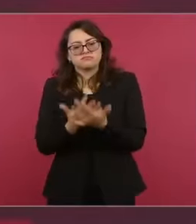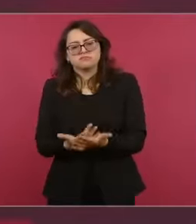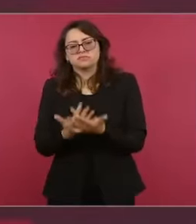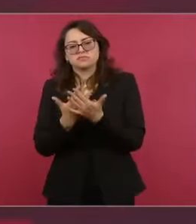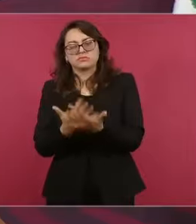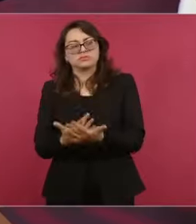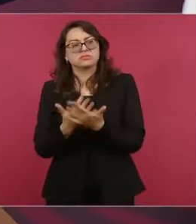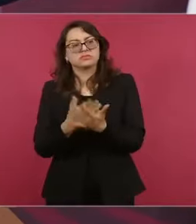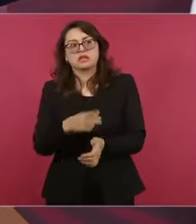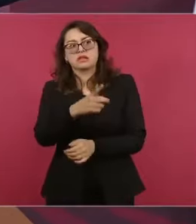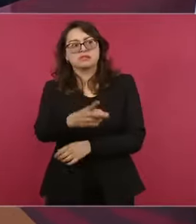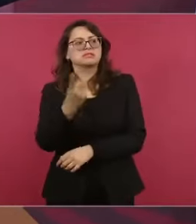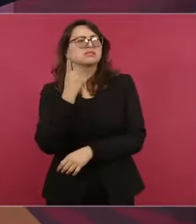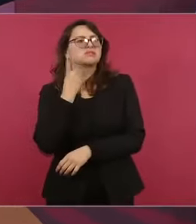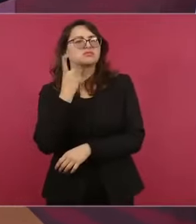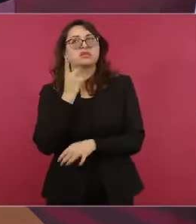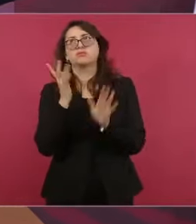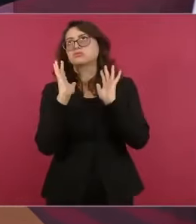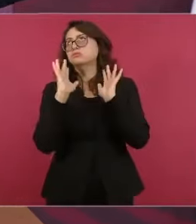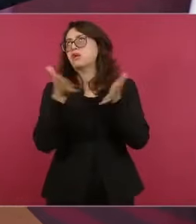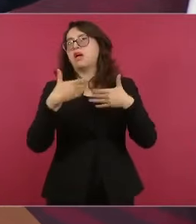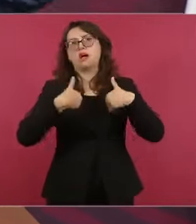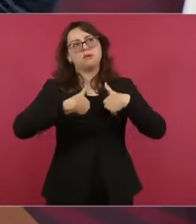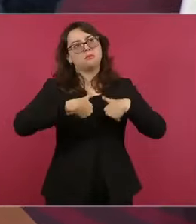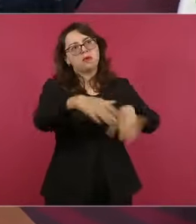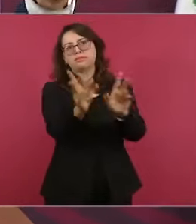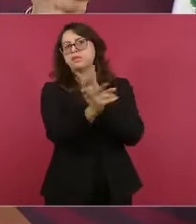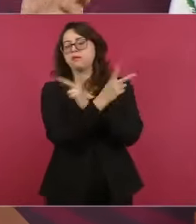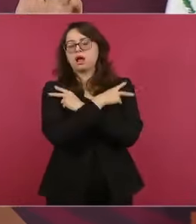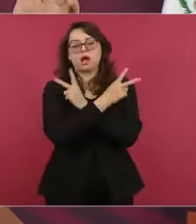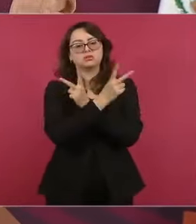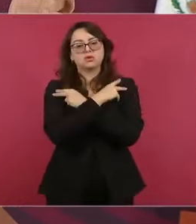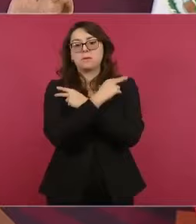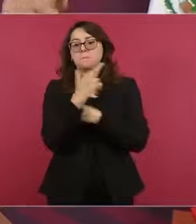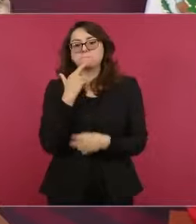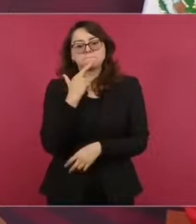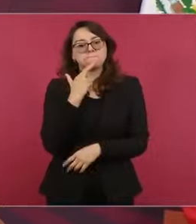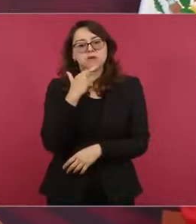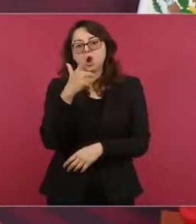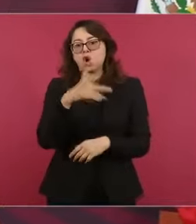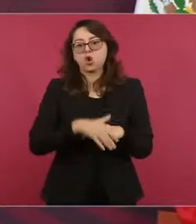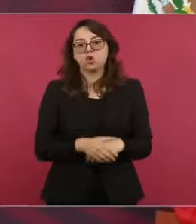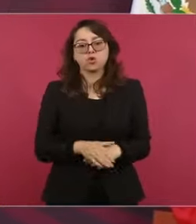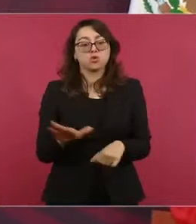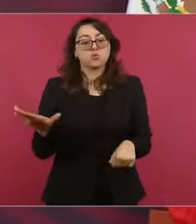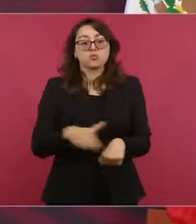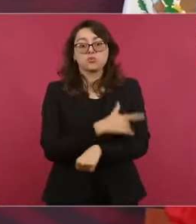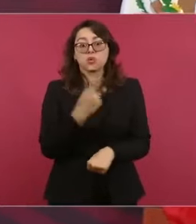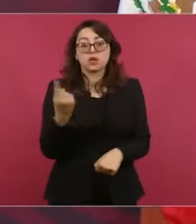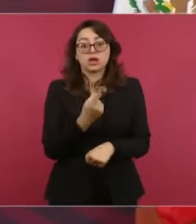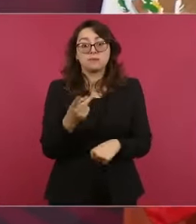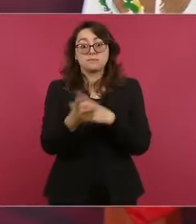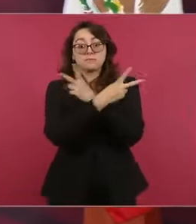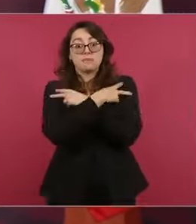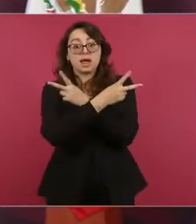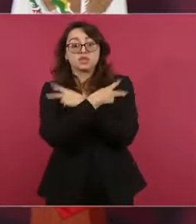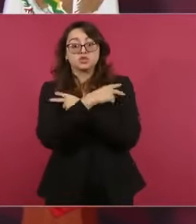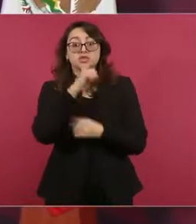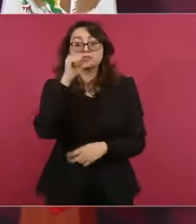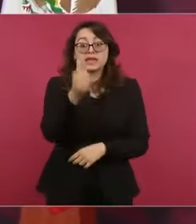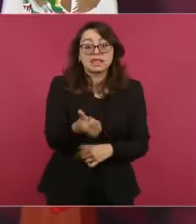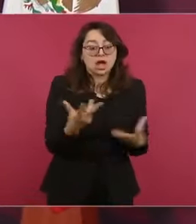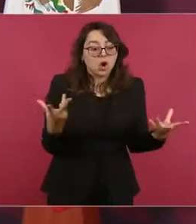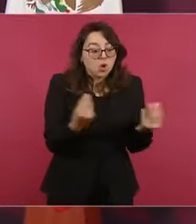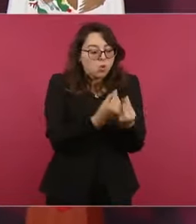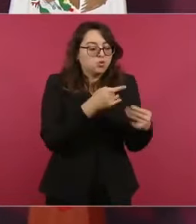se fueran de vacaciones los diputados, los legisladores, porque mientras estaban reunidos en ordinario,